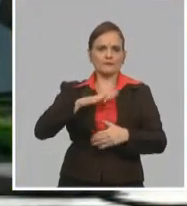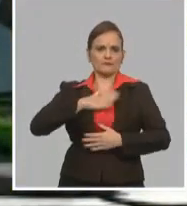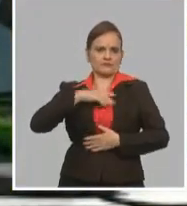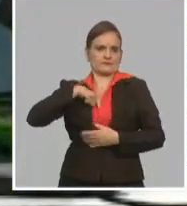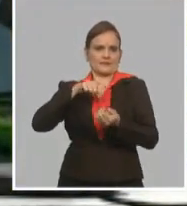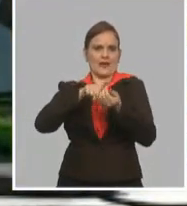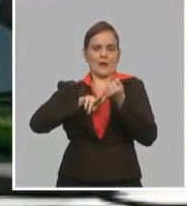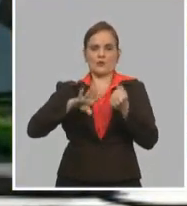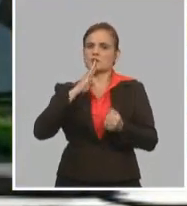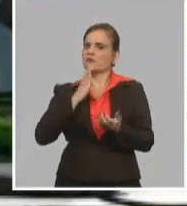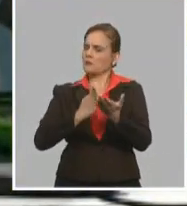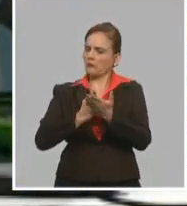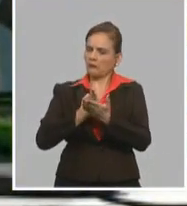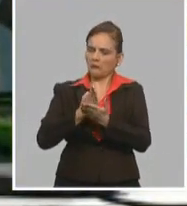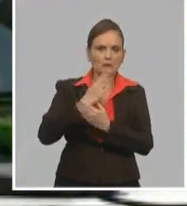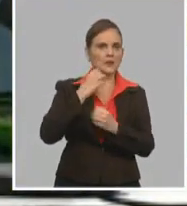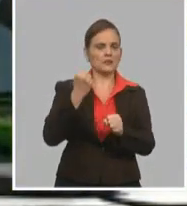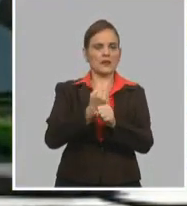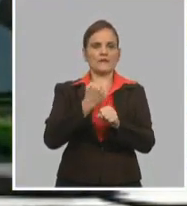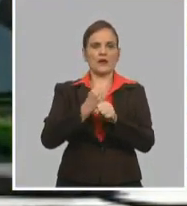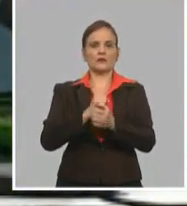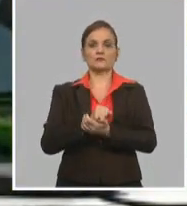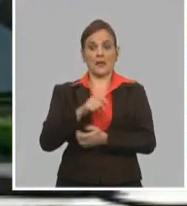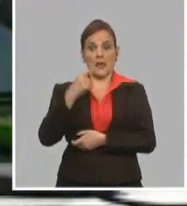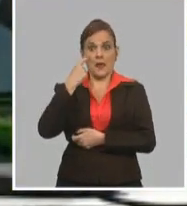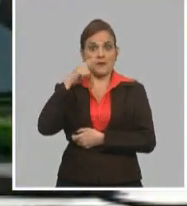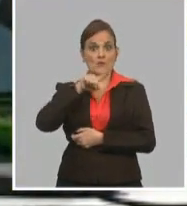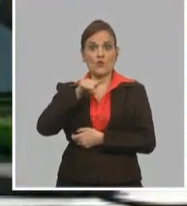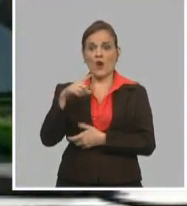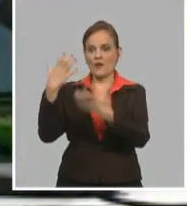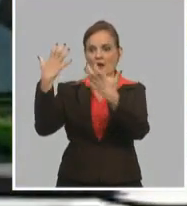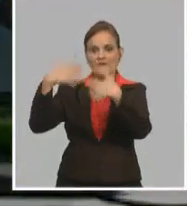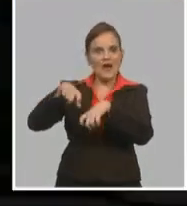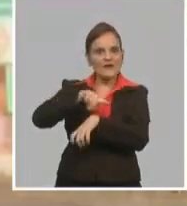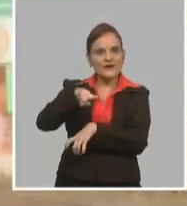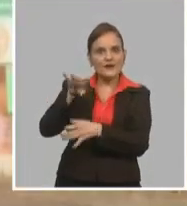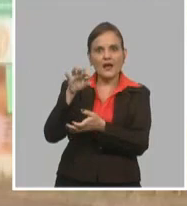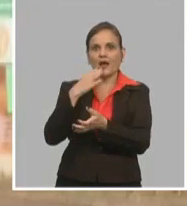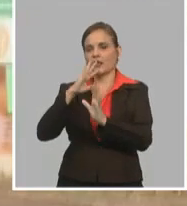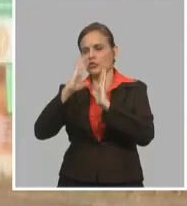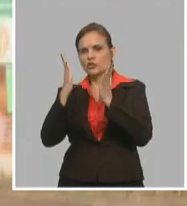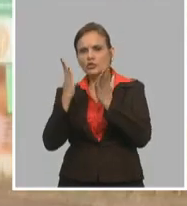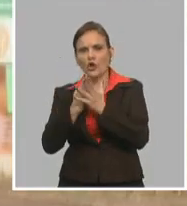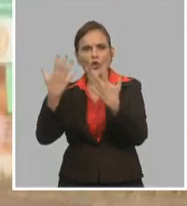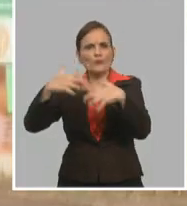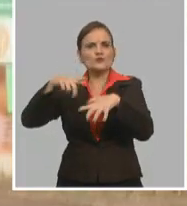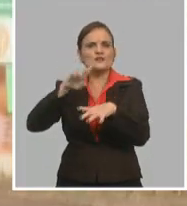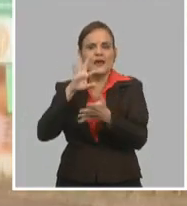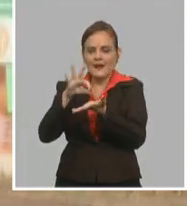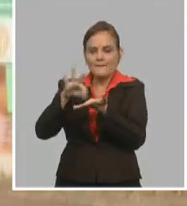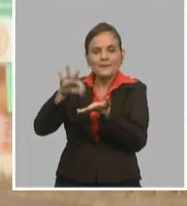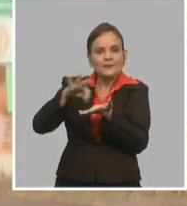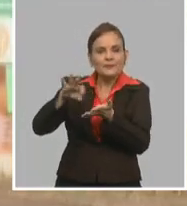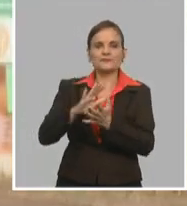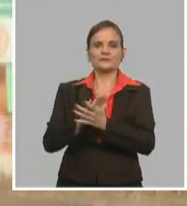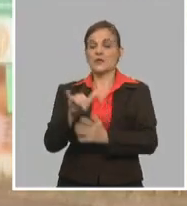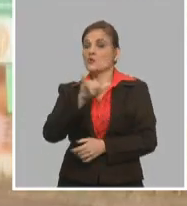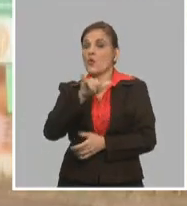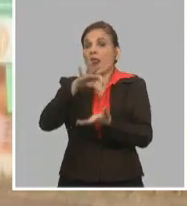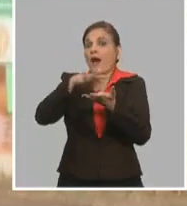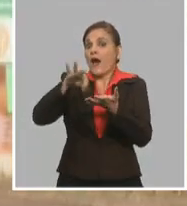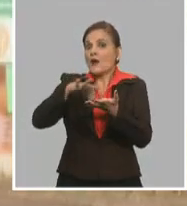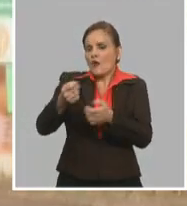y concretarlas. Y ahí tenemos una planta de grano para el beneficio de grano, de lujo, de primer mundo. Ahí tenemos inversiones en el arroz que son